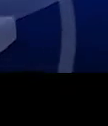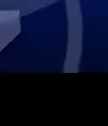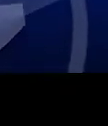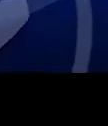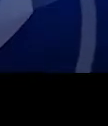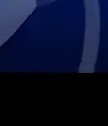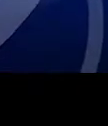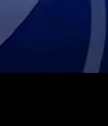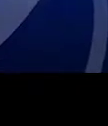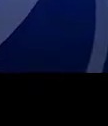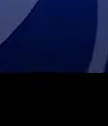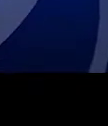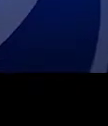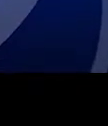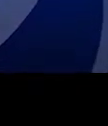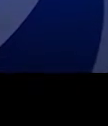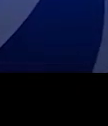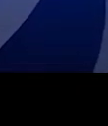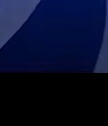Music